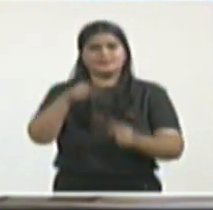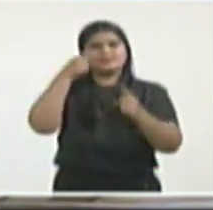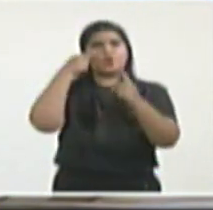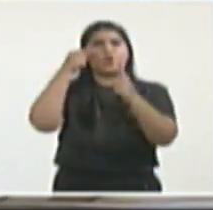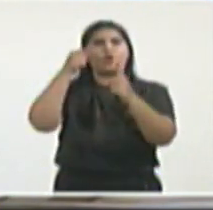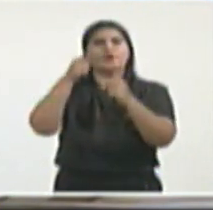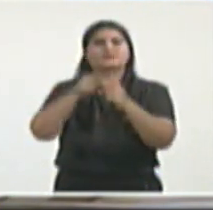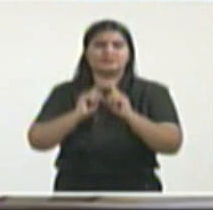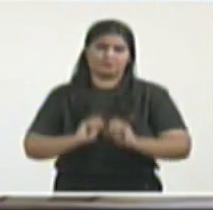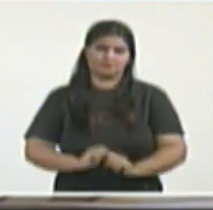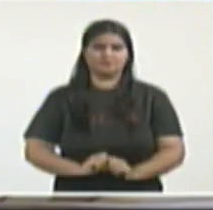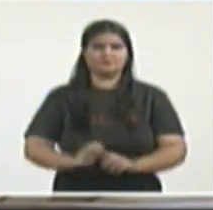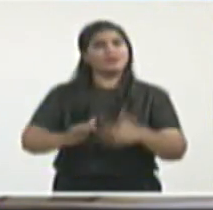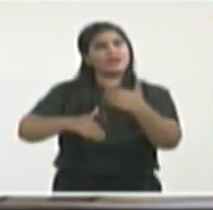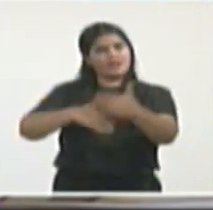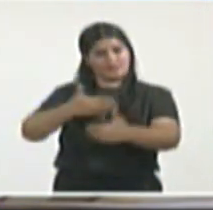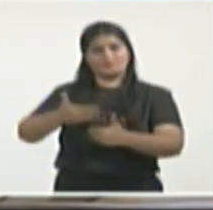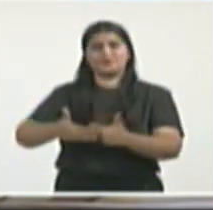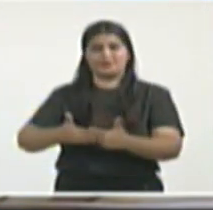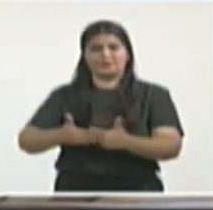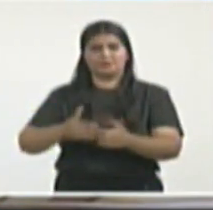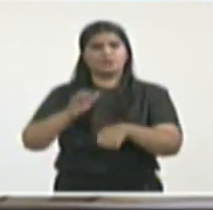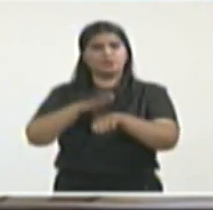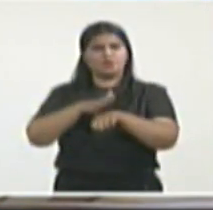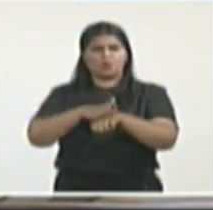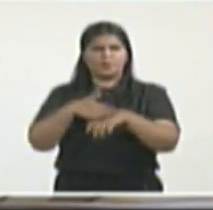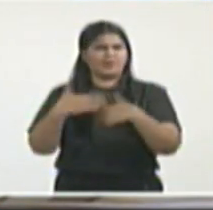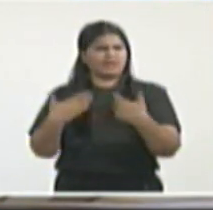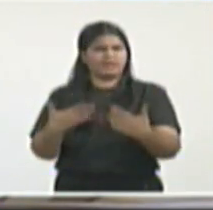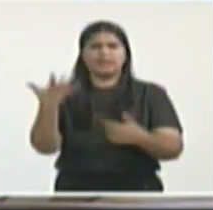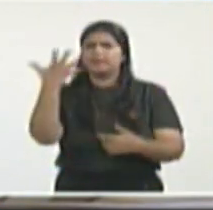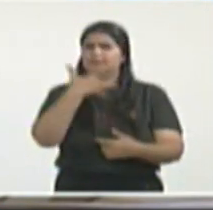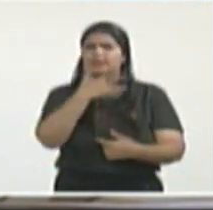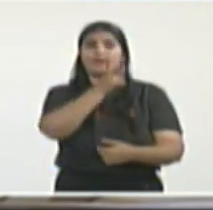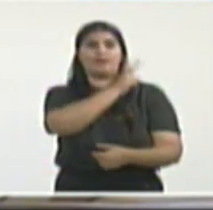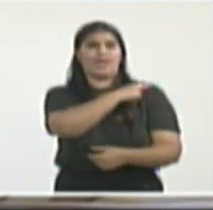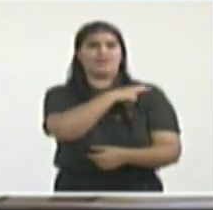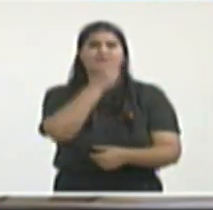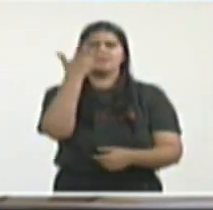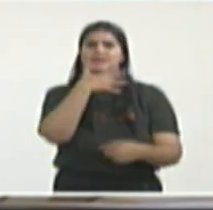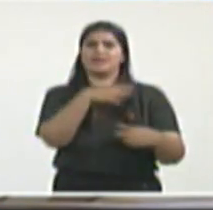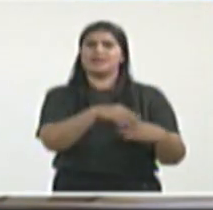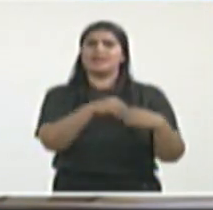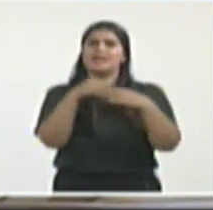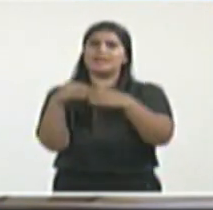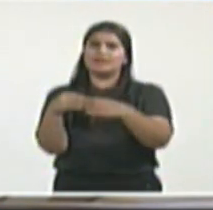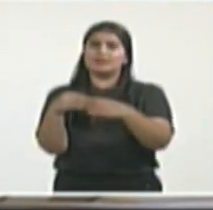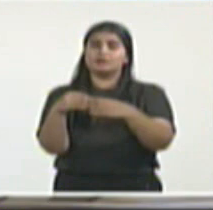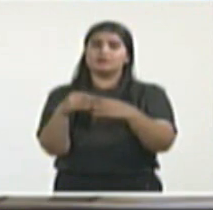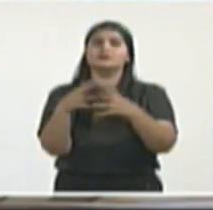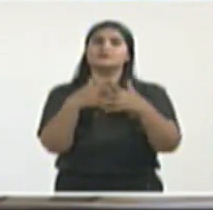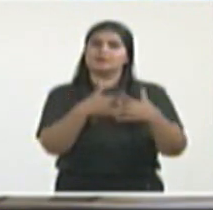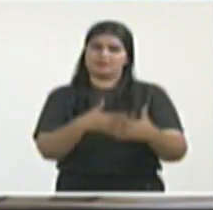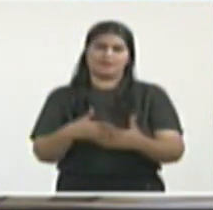fondos del gobierno de los Estados Unidos, algunos declarados y otros de sus servicios especiales.